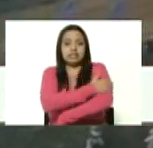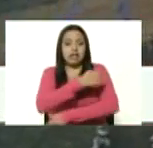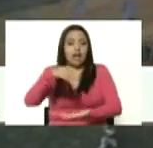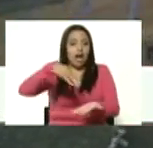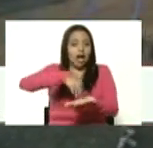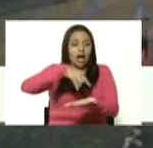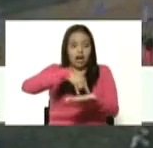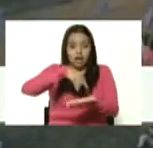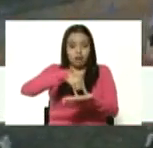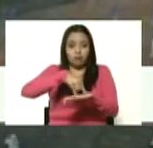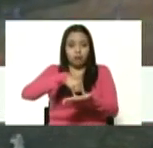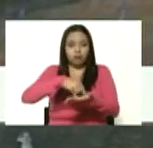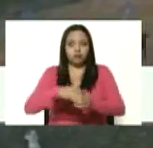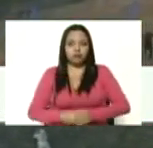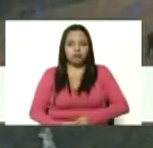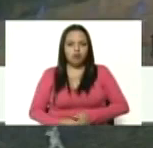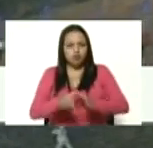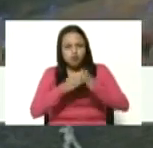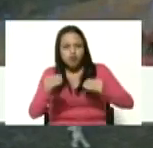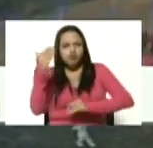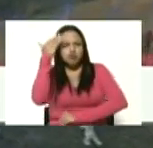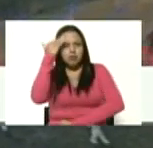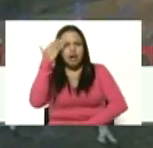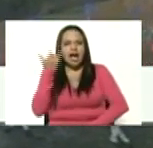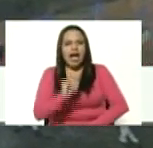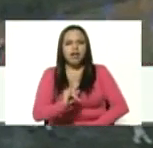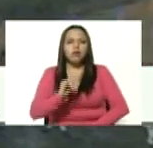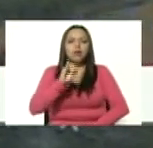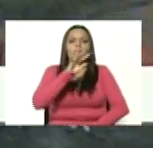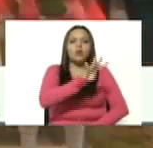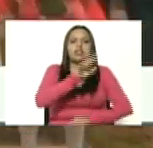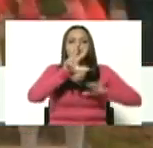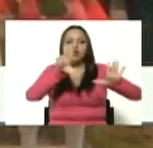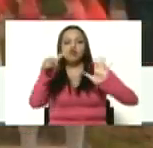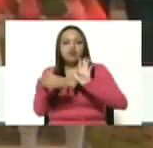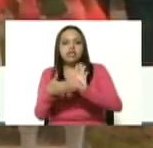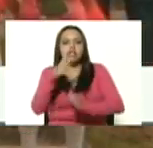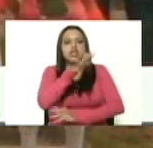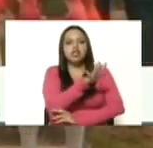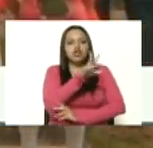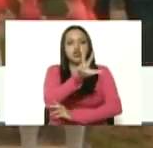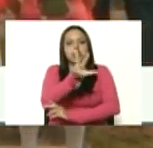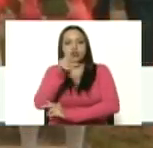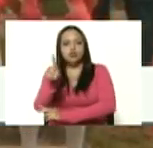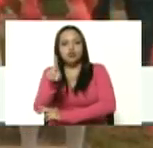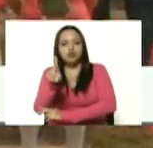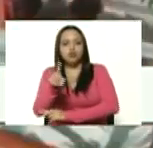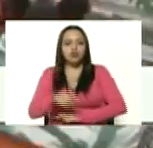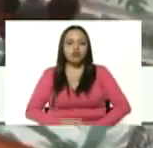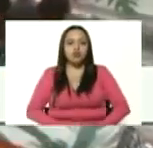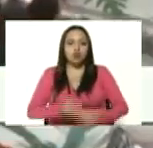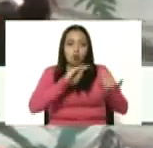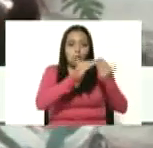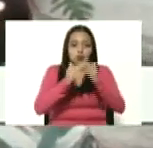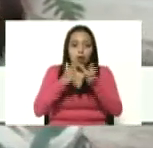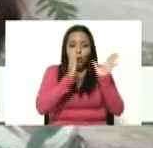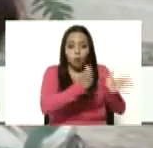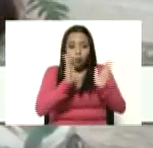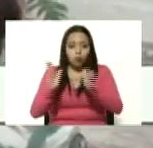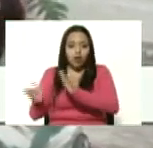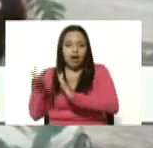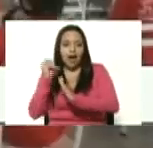comandante en jefe como todos sabemos tenemos 48.531 consejos comunales y estamos